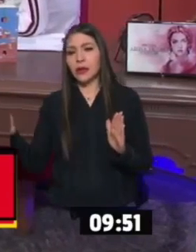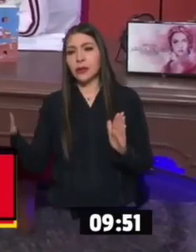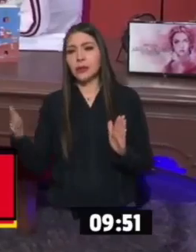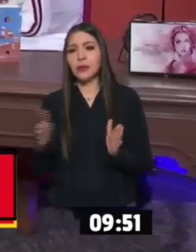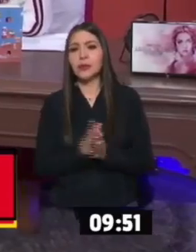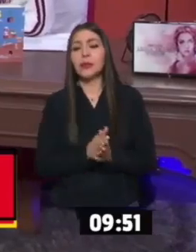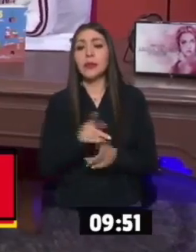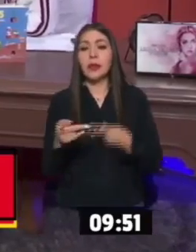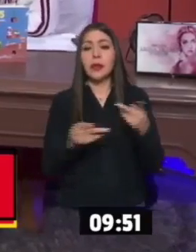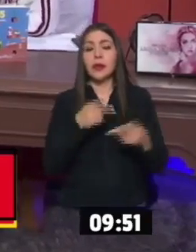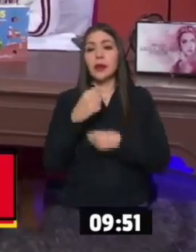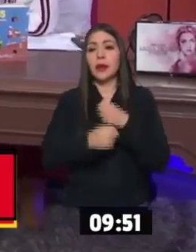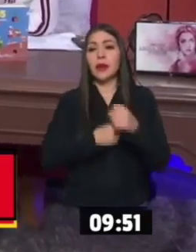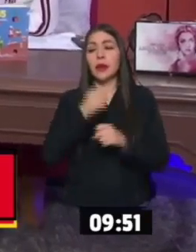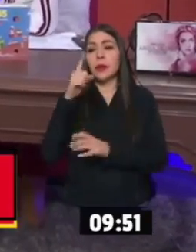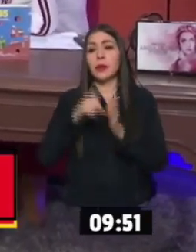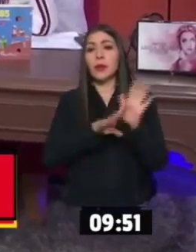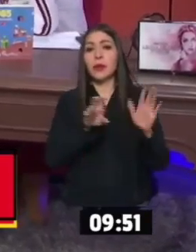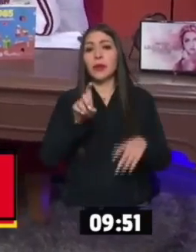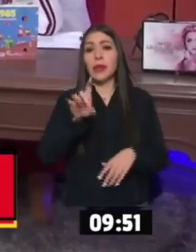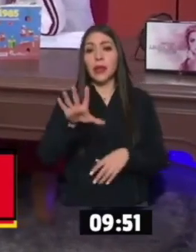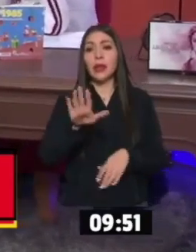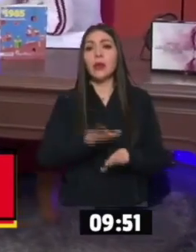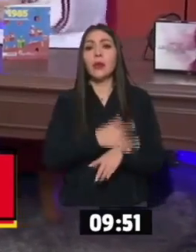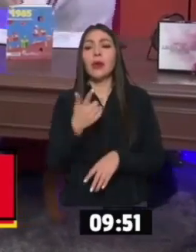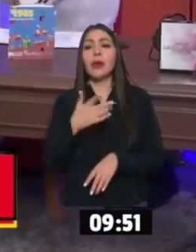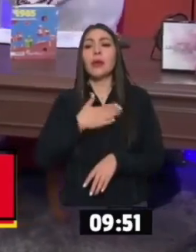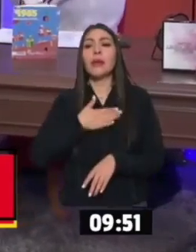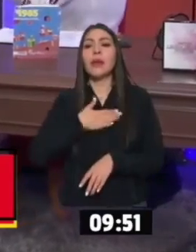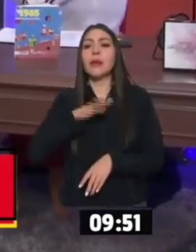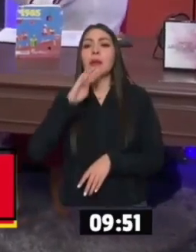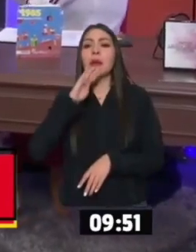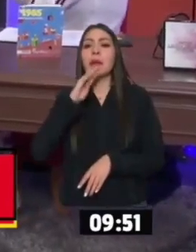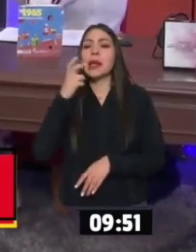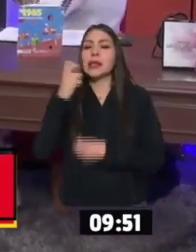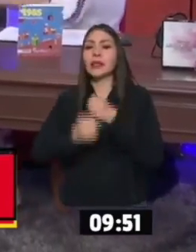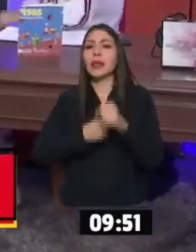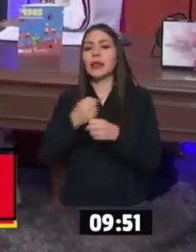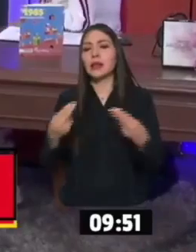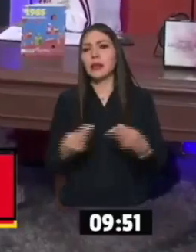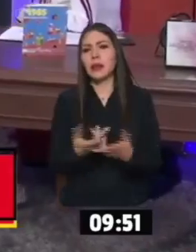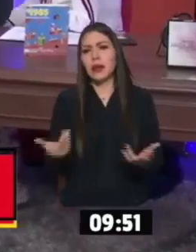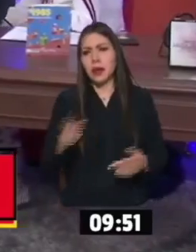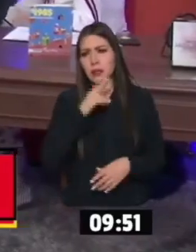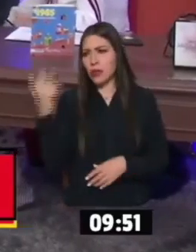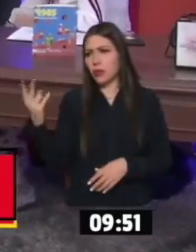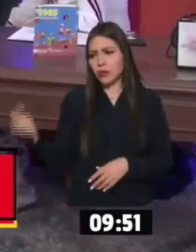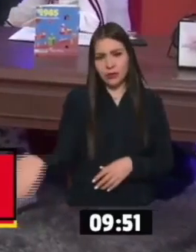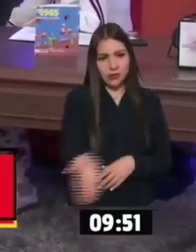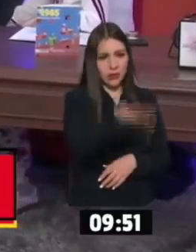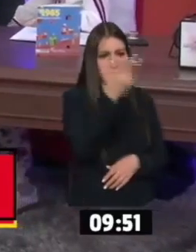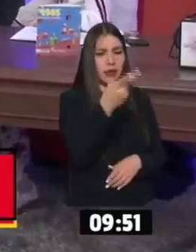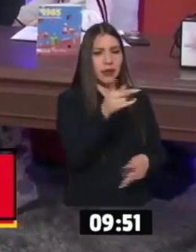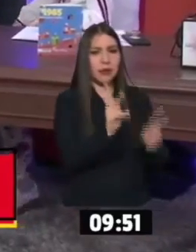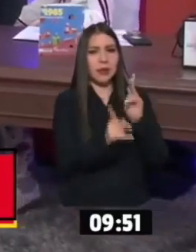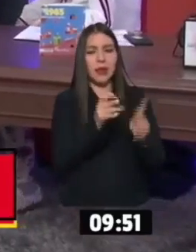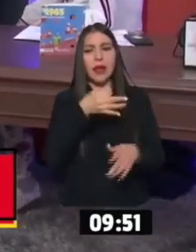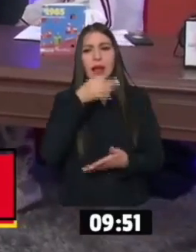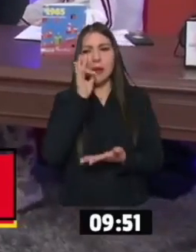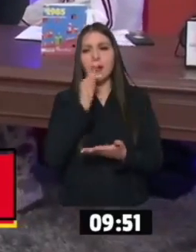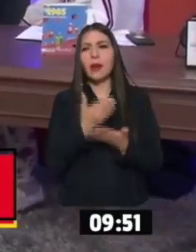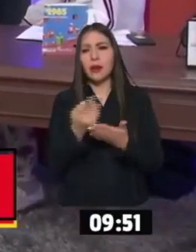35 porque mi mamá nació ese año. No me digas. No sé quién iría a tomar un café y platicar. Oye, pero ya échate el 2006.